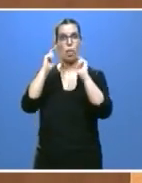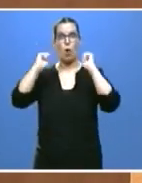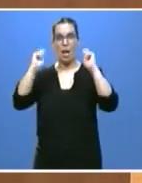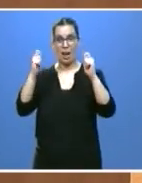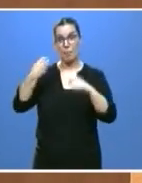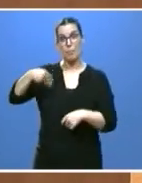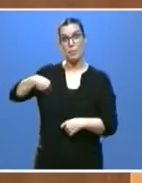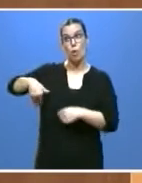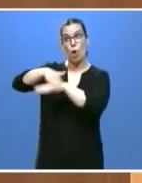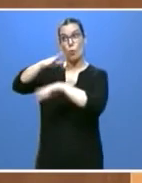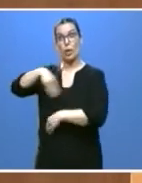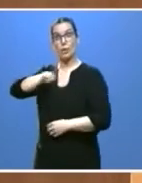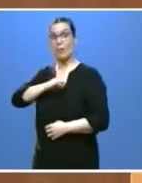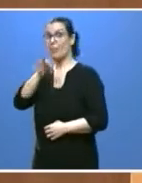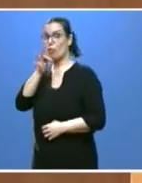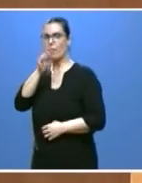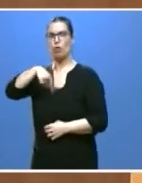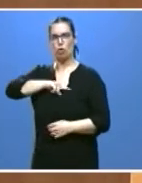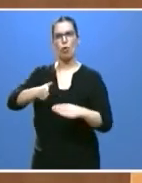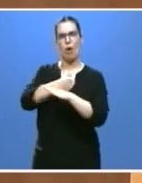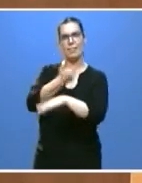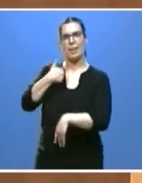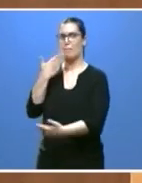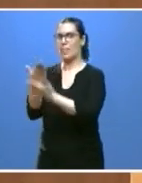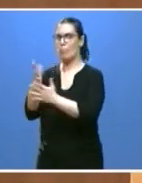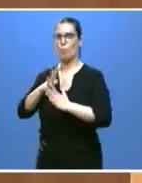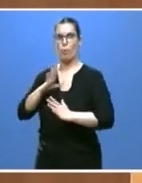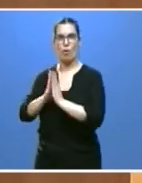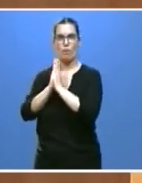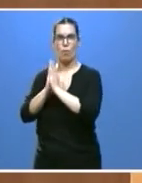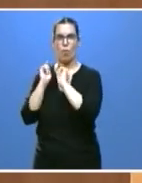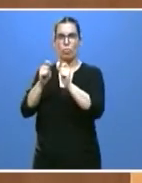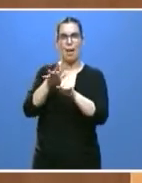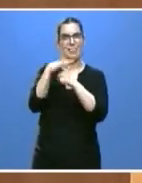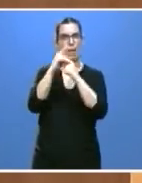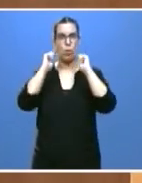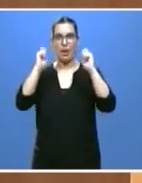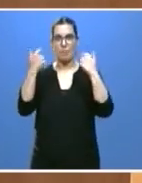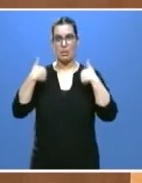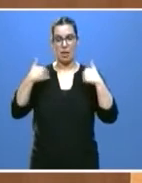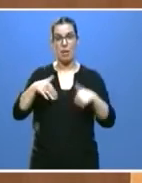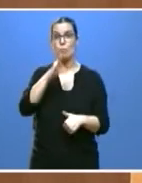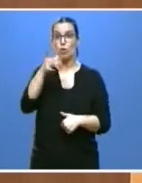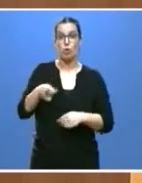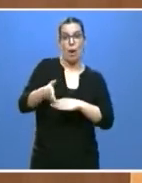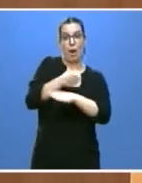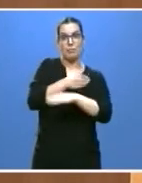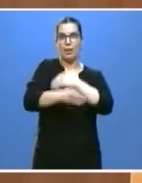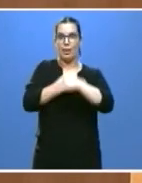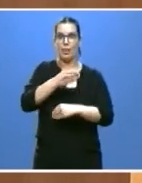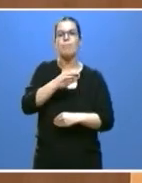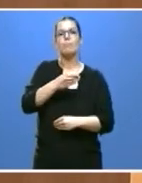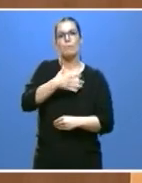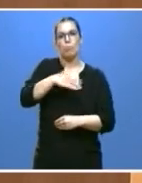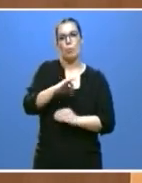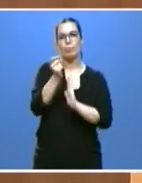decisión del Gobierno de España. Anticipación que nos hizo ser pioneros en desarrollar medidas de control más